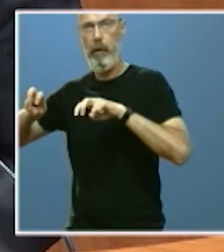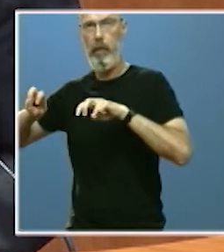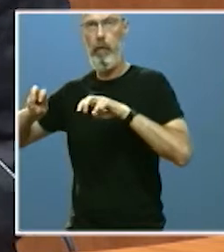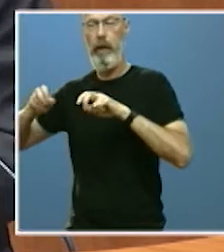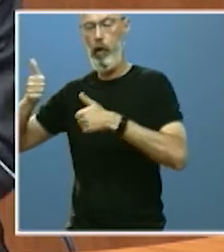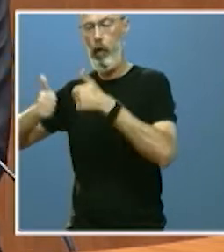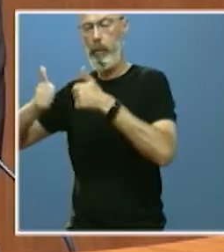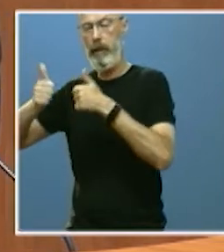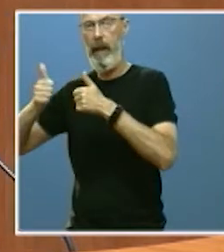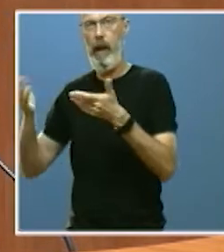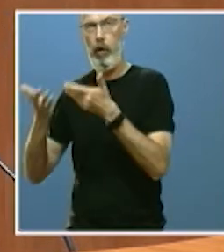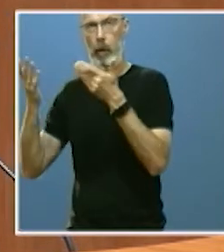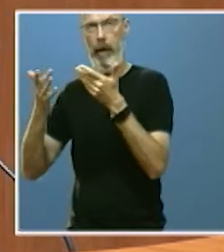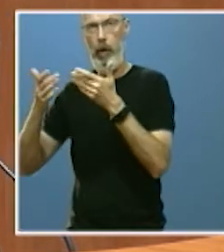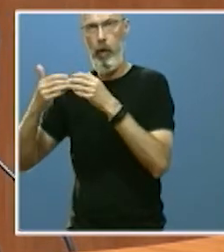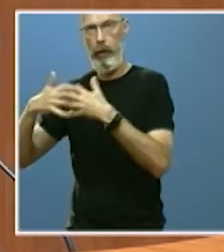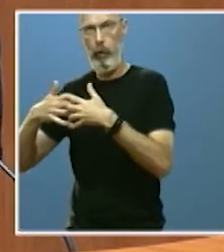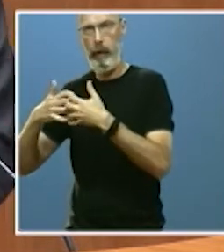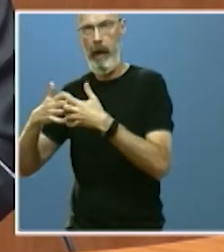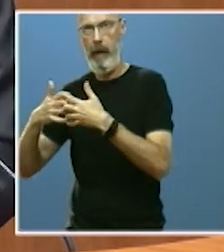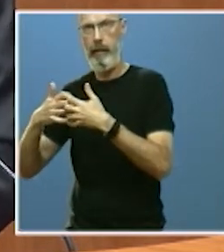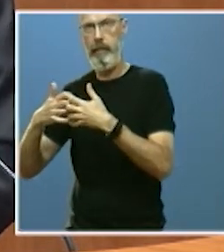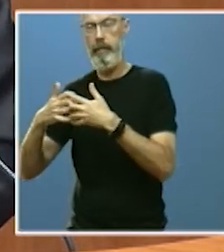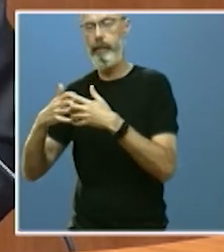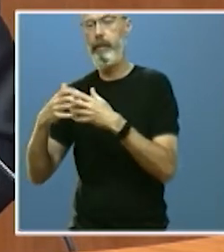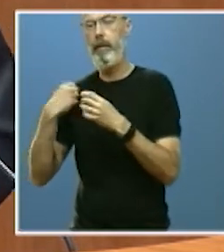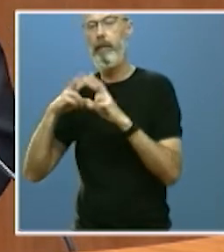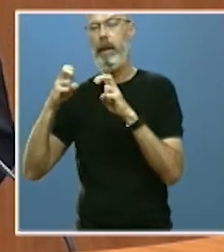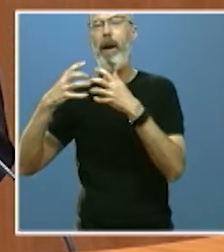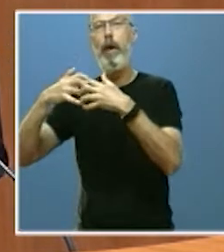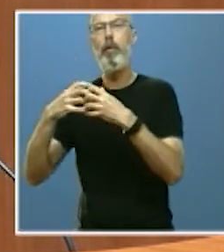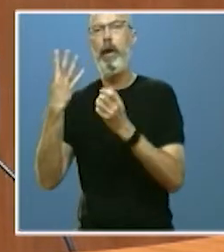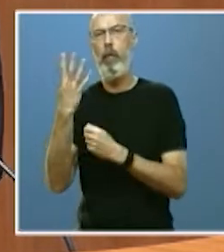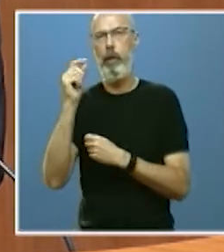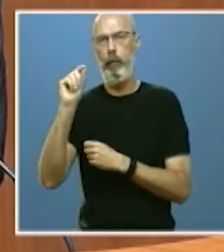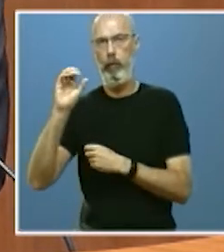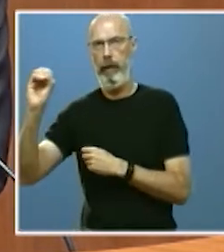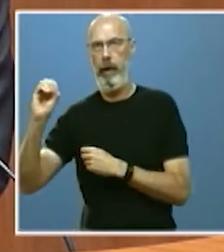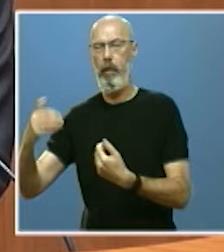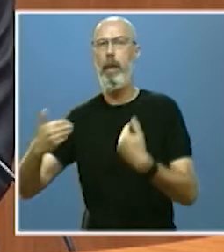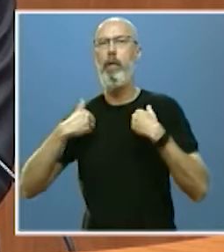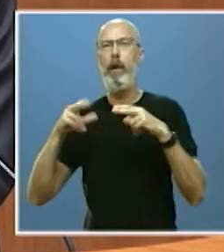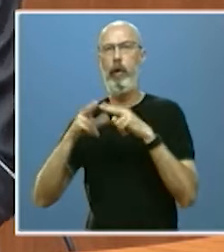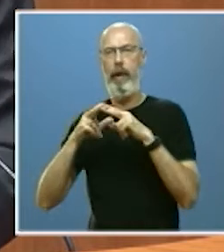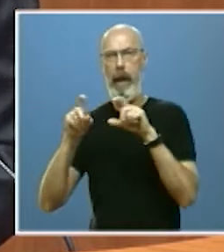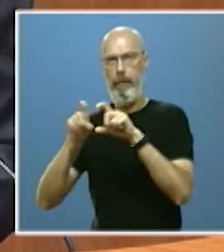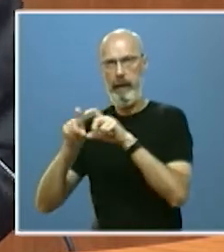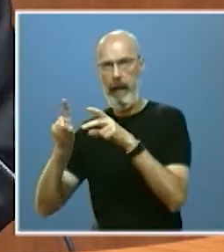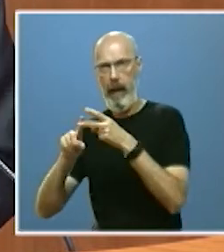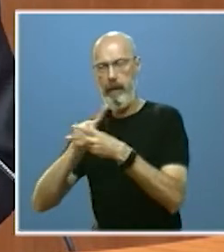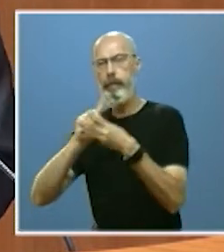en tres principales aspectos, industria 4.0, responsabilidad social empresarial y desarrollo